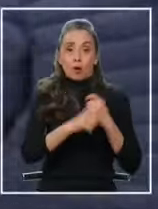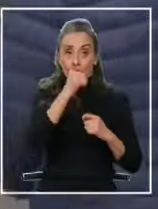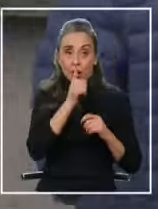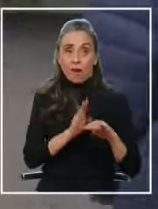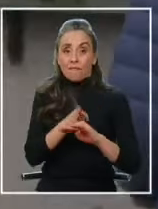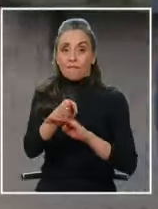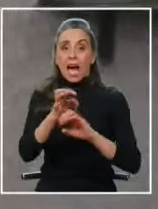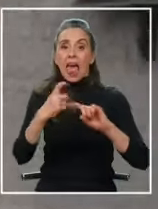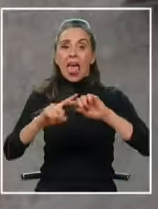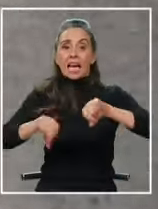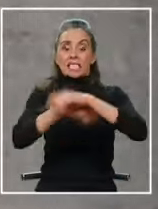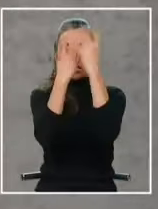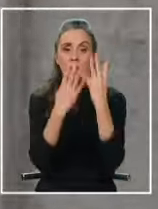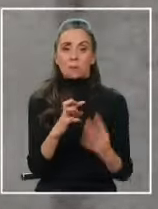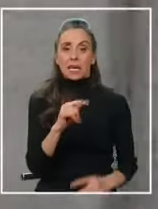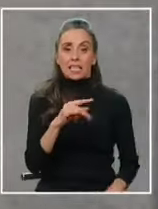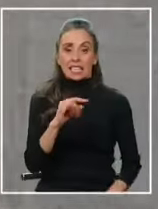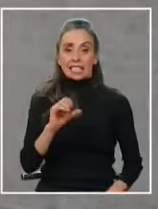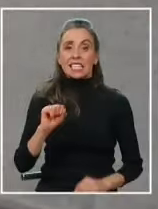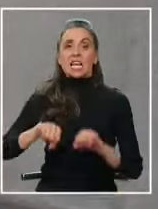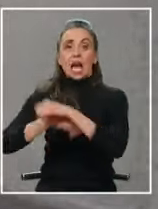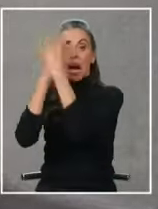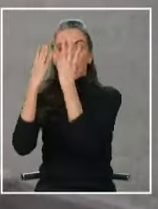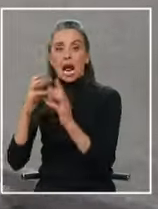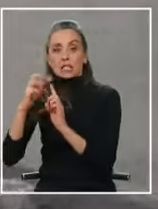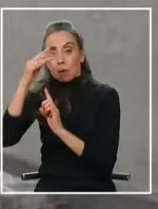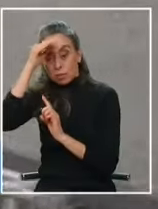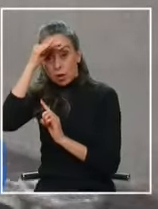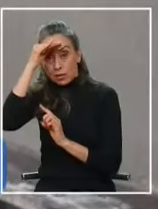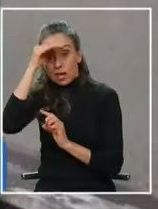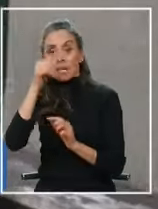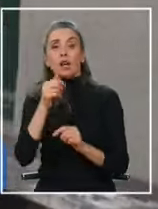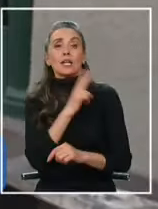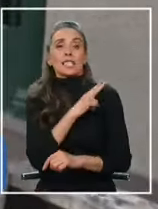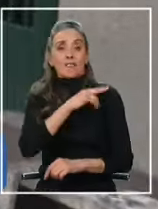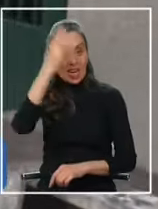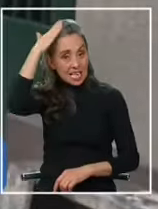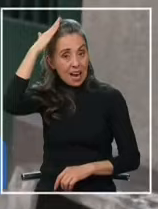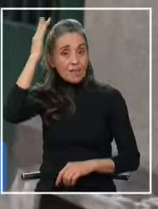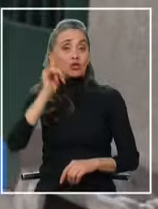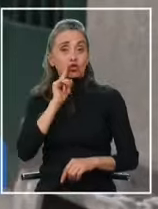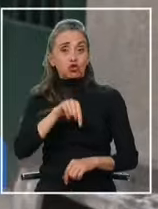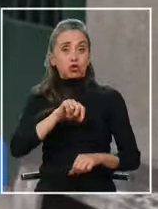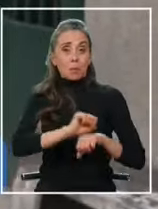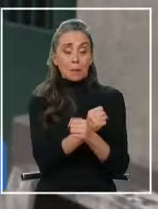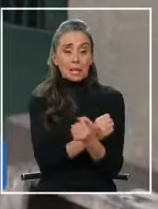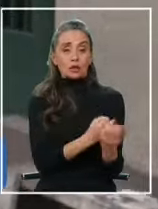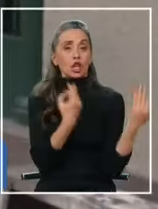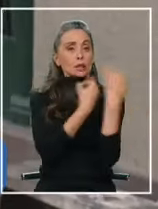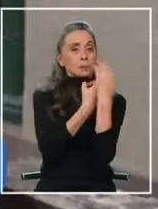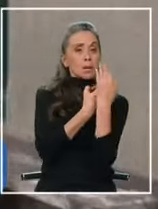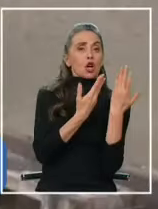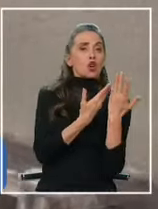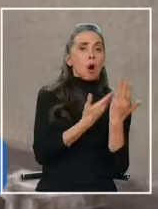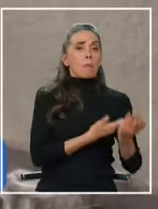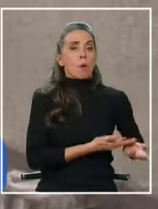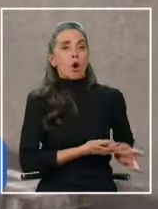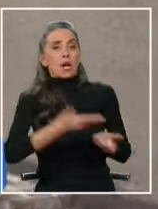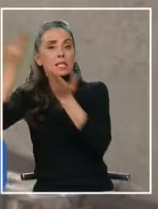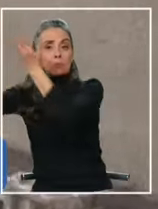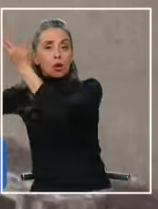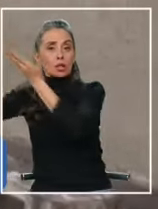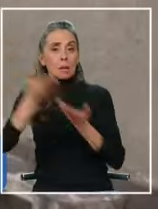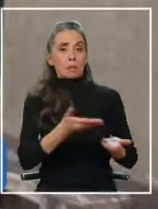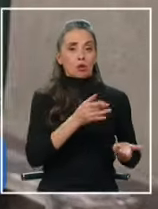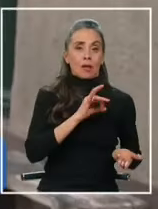este lugar la expenitenciaría y a la cárcel de Puente Alto donde sus cabecillas estando presos le indicaban cómo importar y exportar la